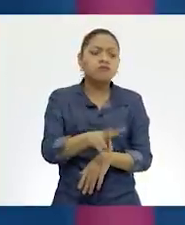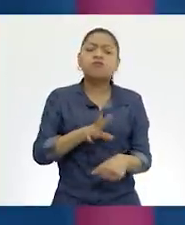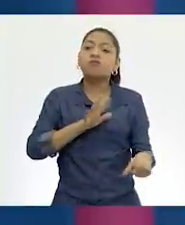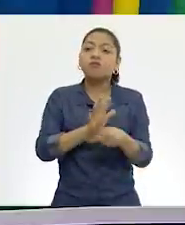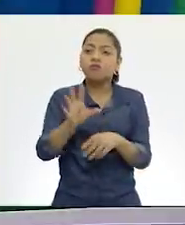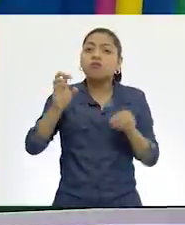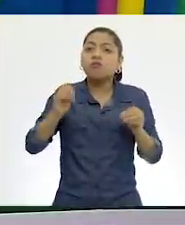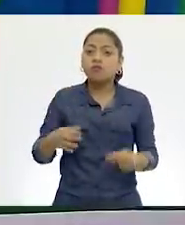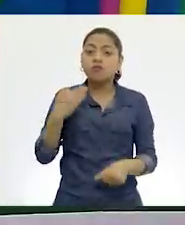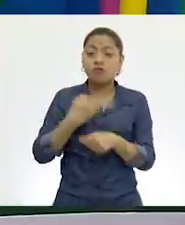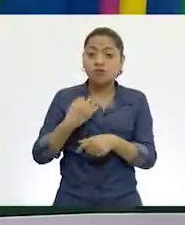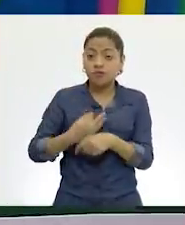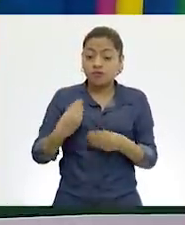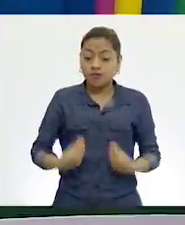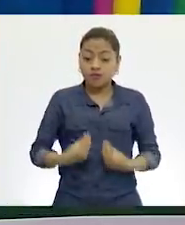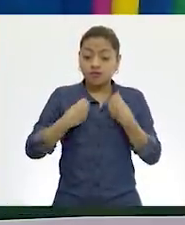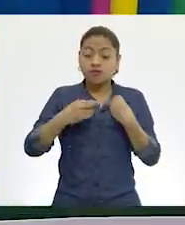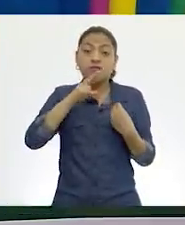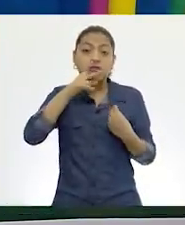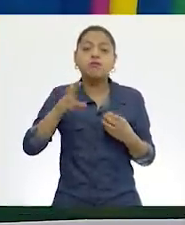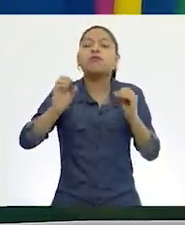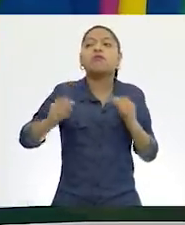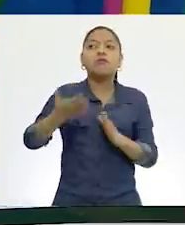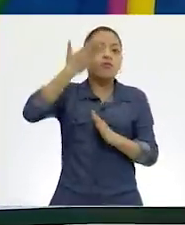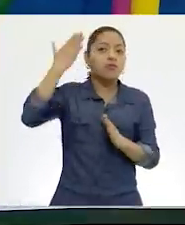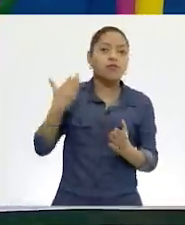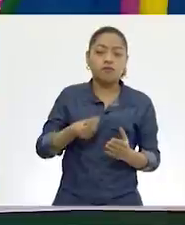ha emperado la calidad de vida dentro de la colonia?